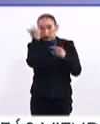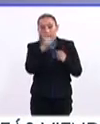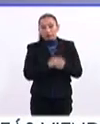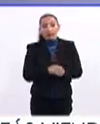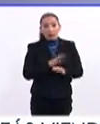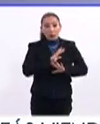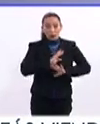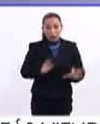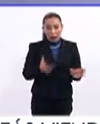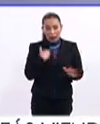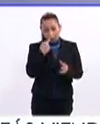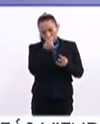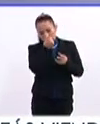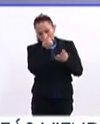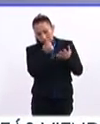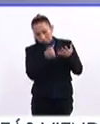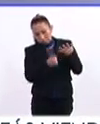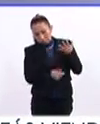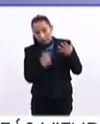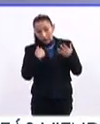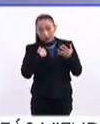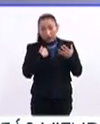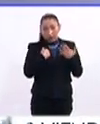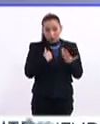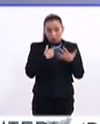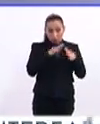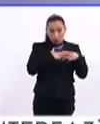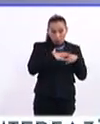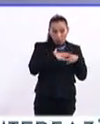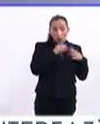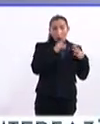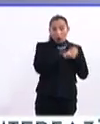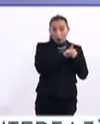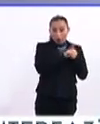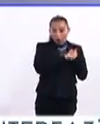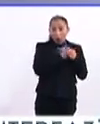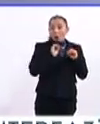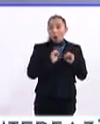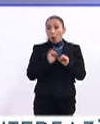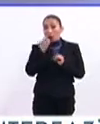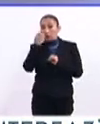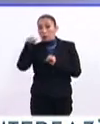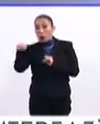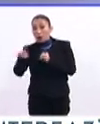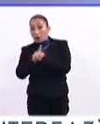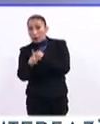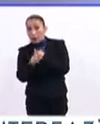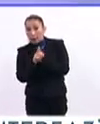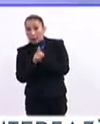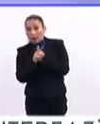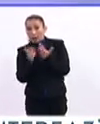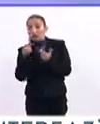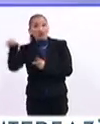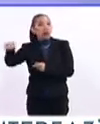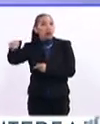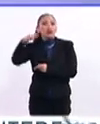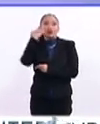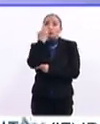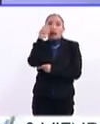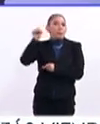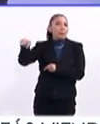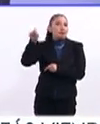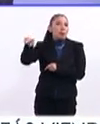Entonces ya una vez que descartaste eso, que sea de tu lado y que sí realmente sea en la escuela, porque también no sé valirle achacar todo a las